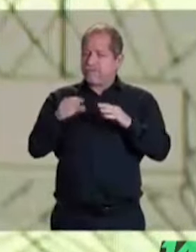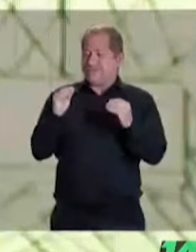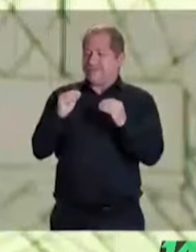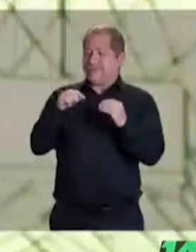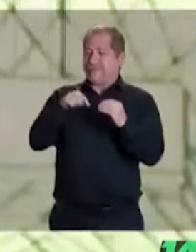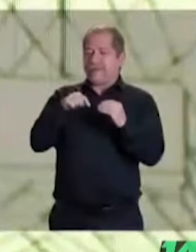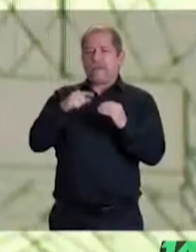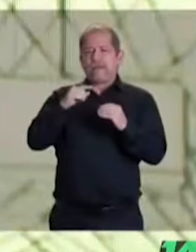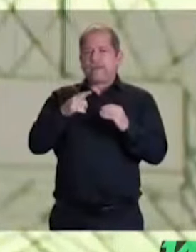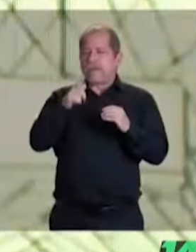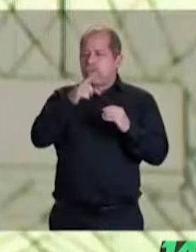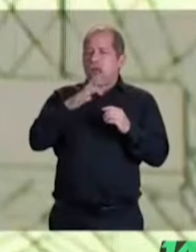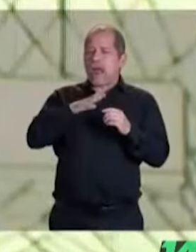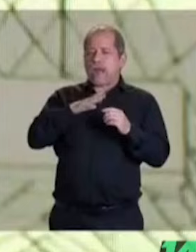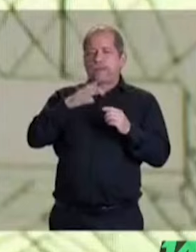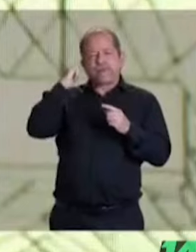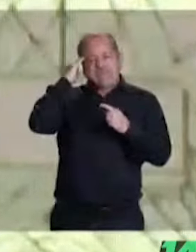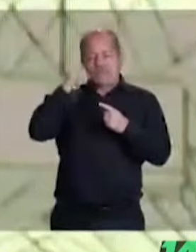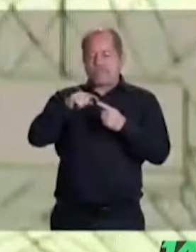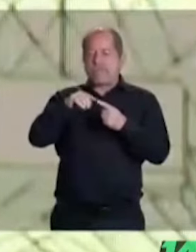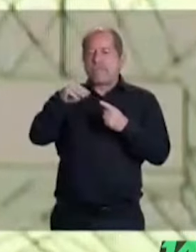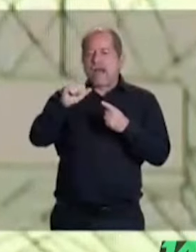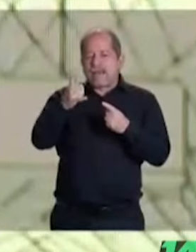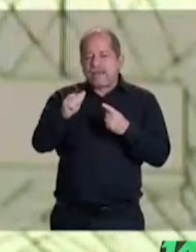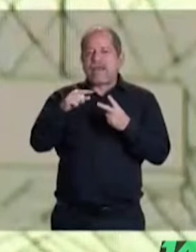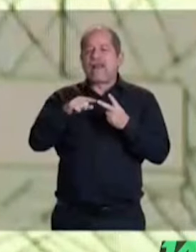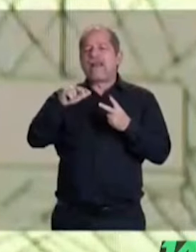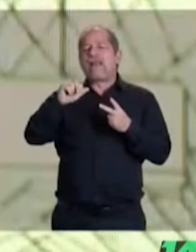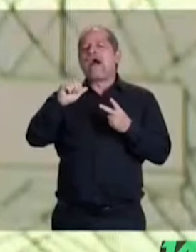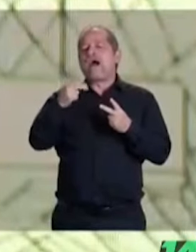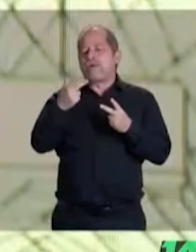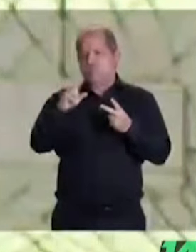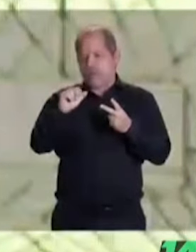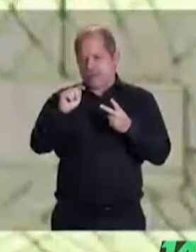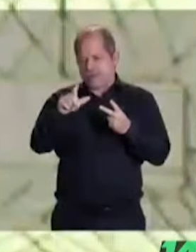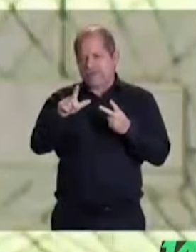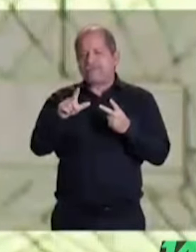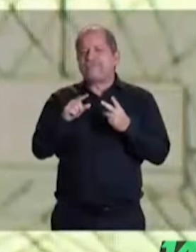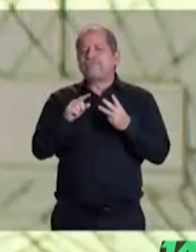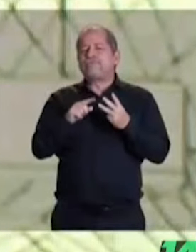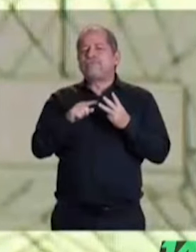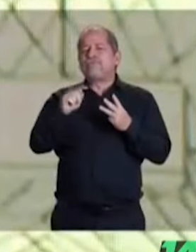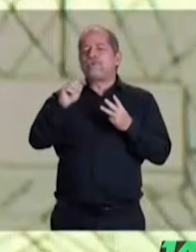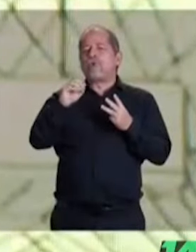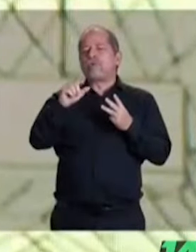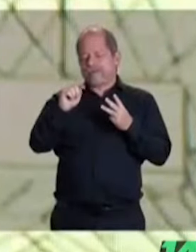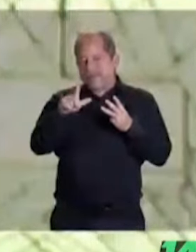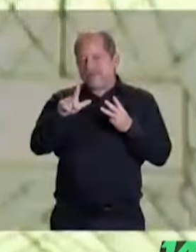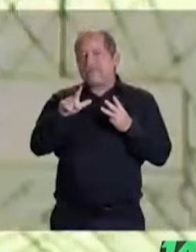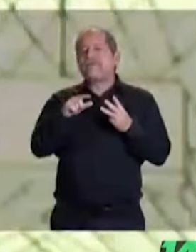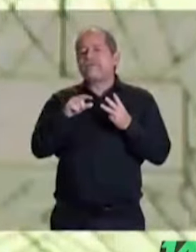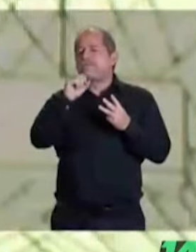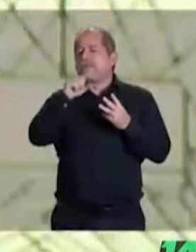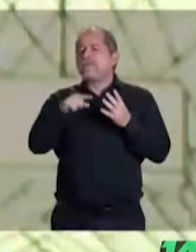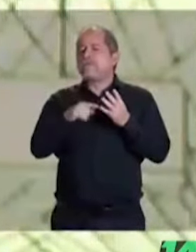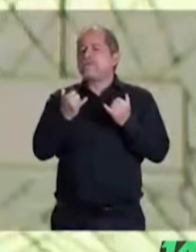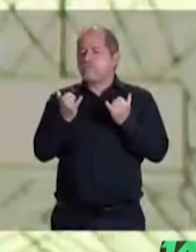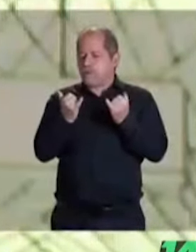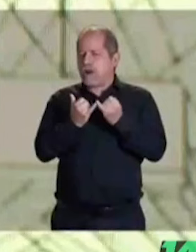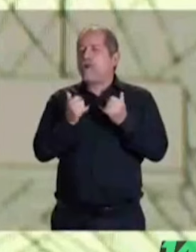náhuatl y tzotzil, además de lengua de señas mexicanas, mismas que podrán sintonizar en las diferentes